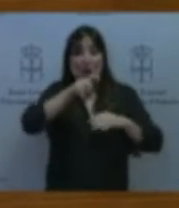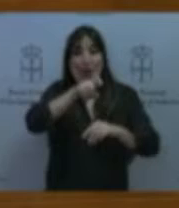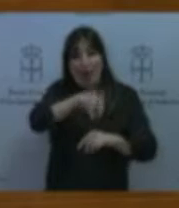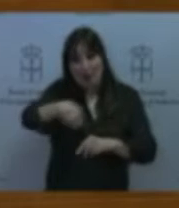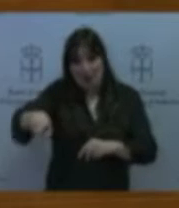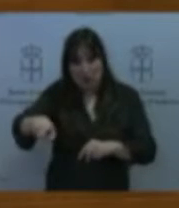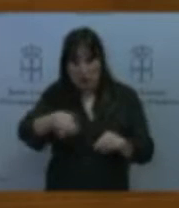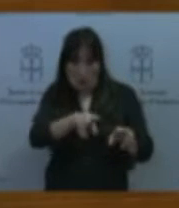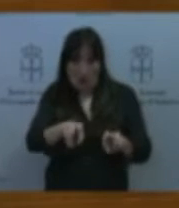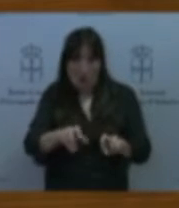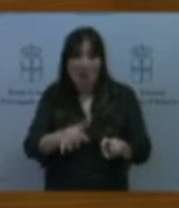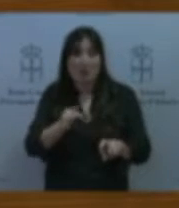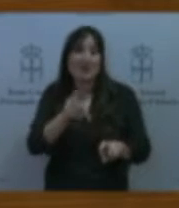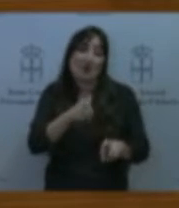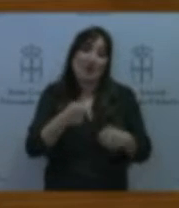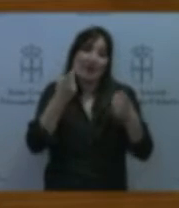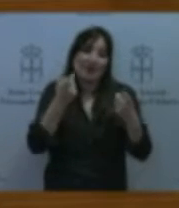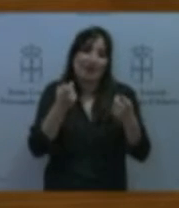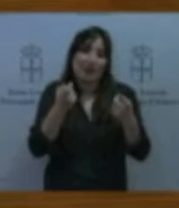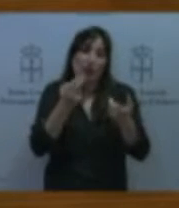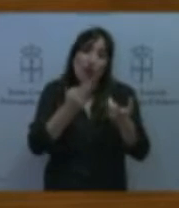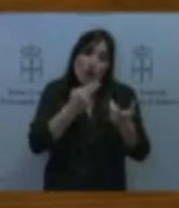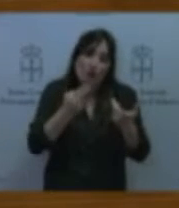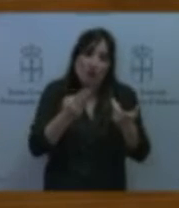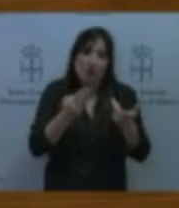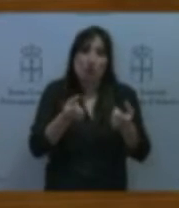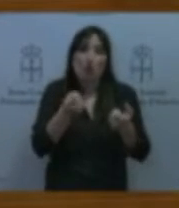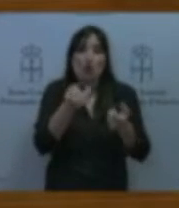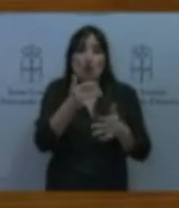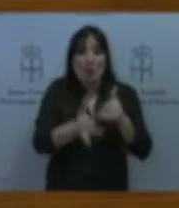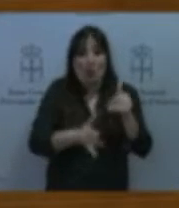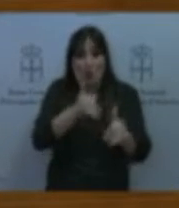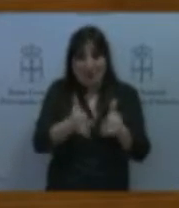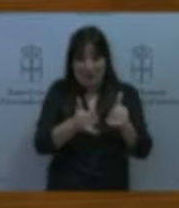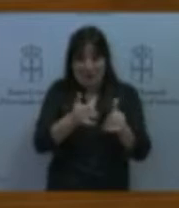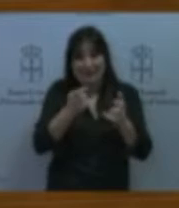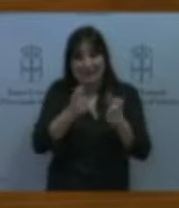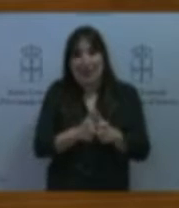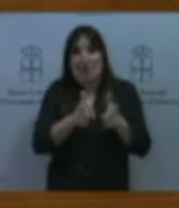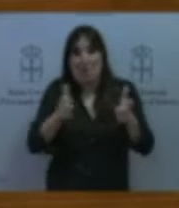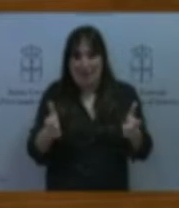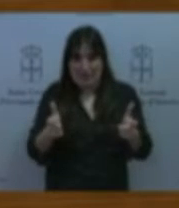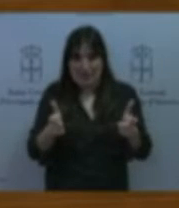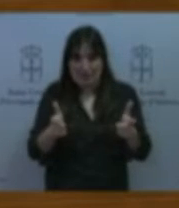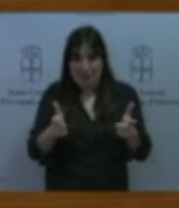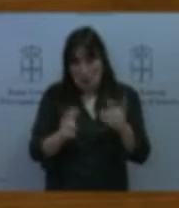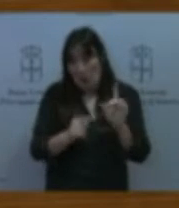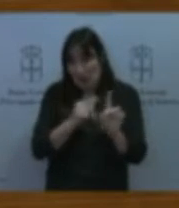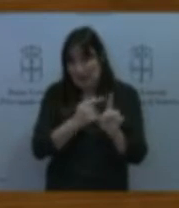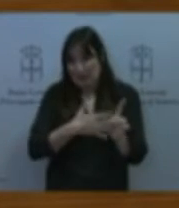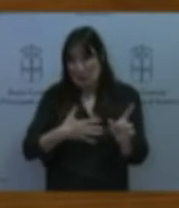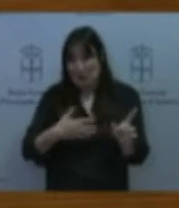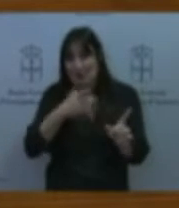al año y el incremento del número de bicicletas censadas como referencia objetiva para saber cuál es la contribución de este modo de